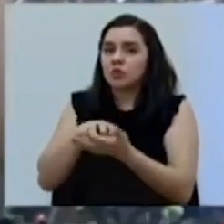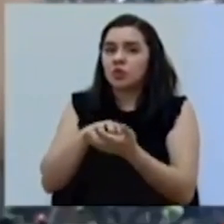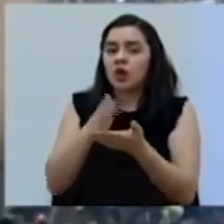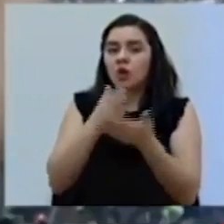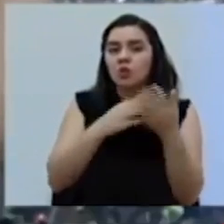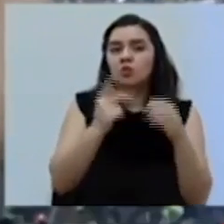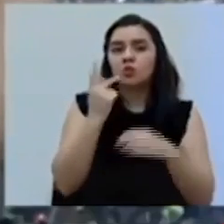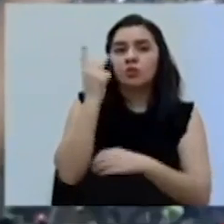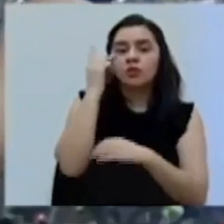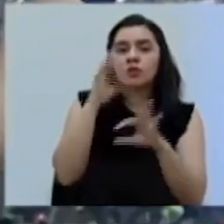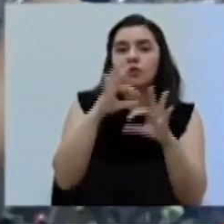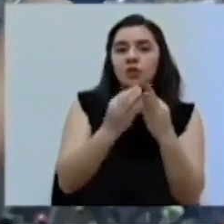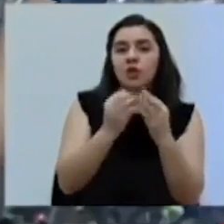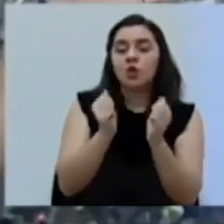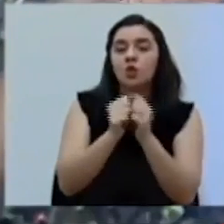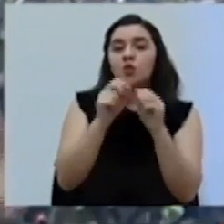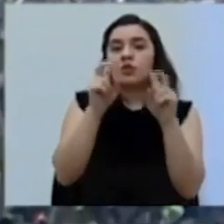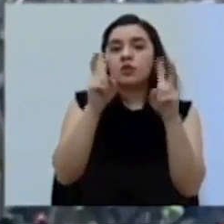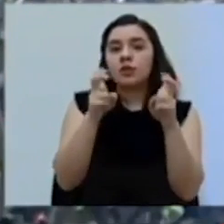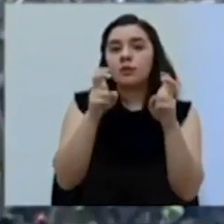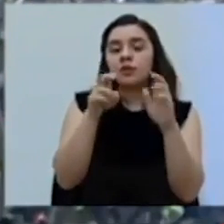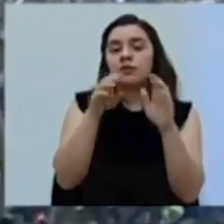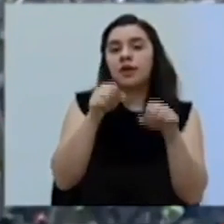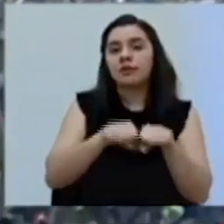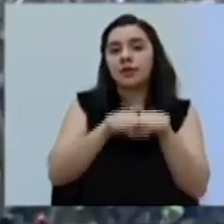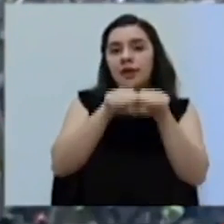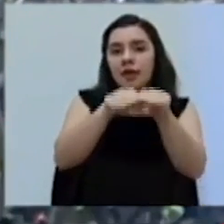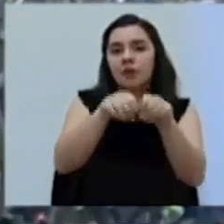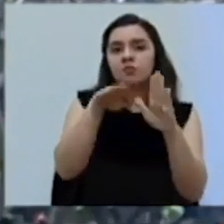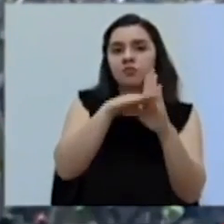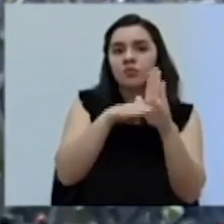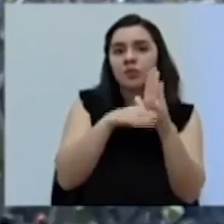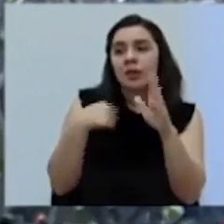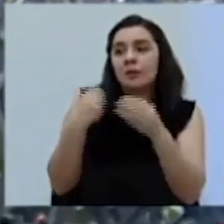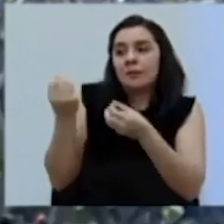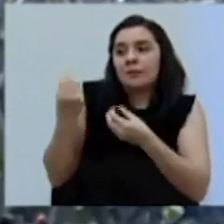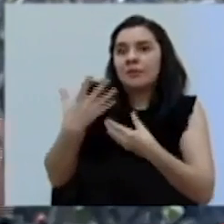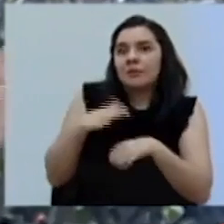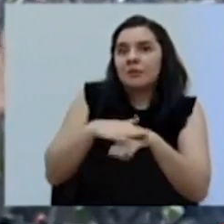familias con el tema de los protocolos de graduaciones. Que me piden que haga la pregunta.